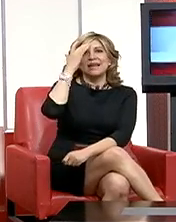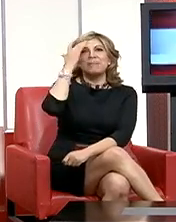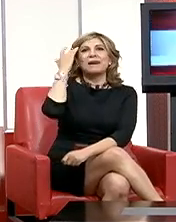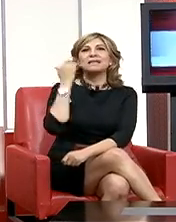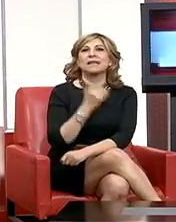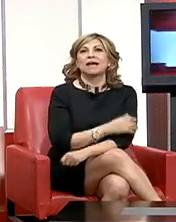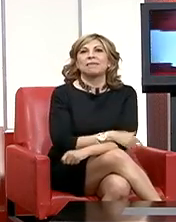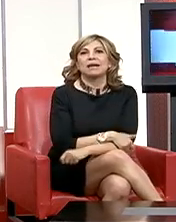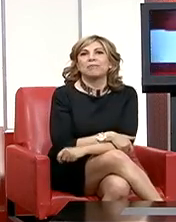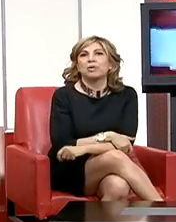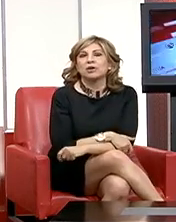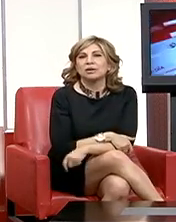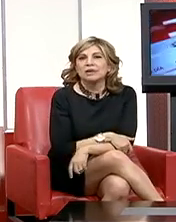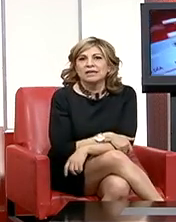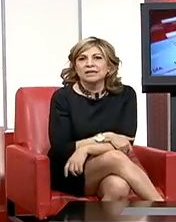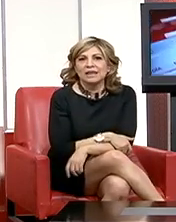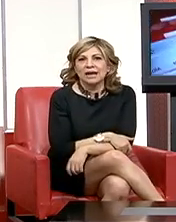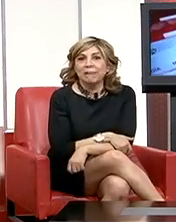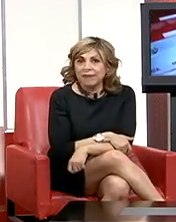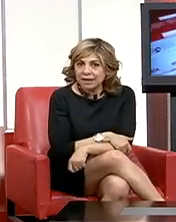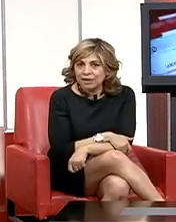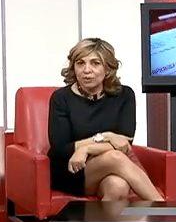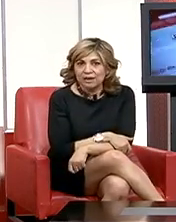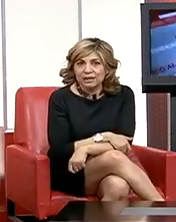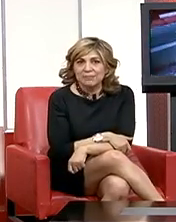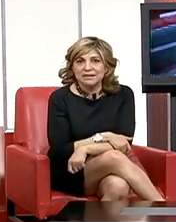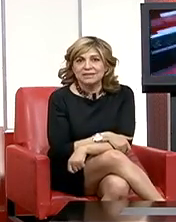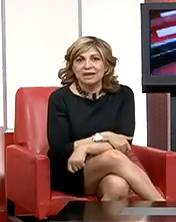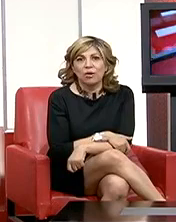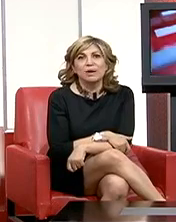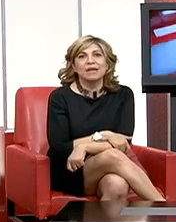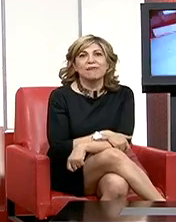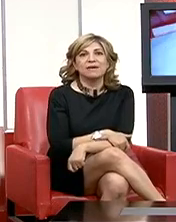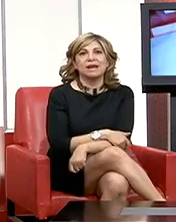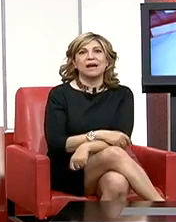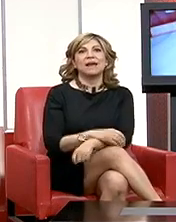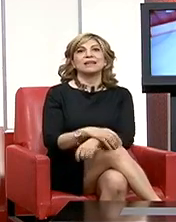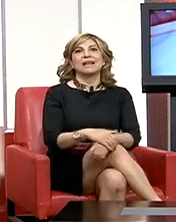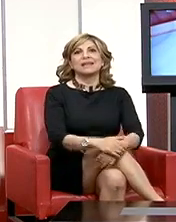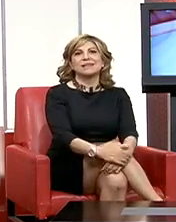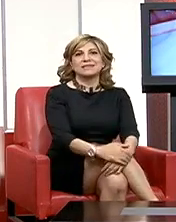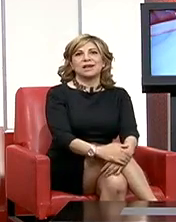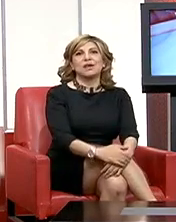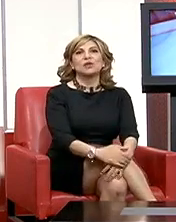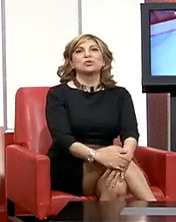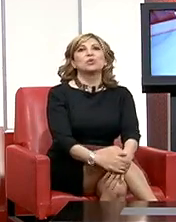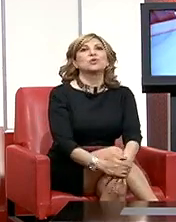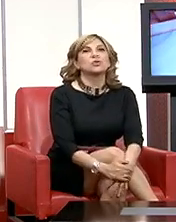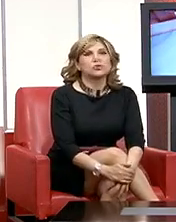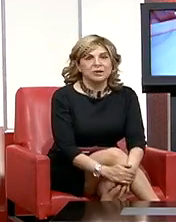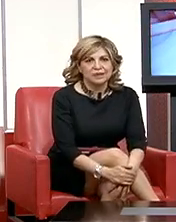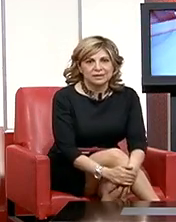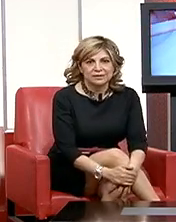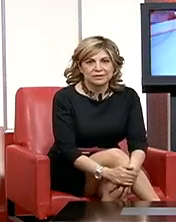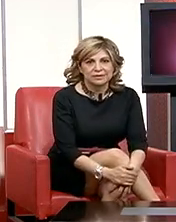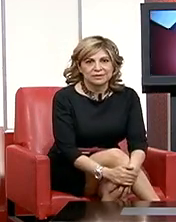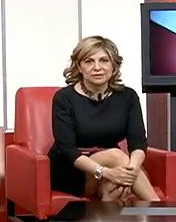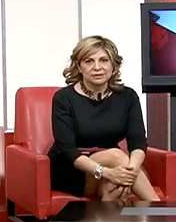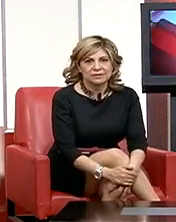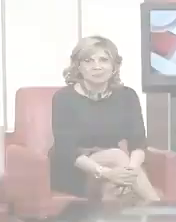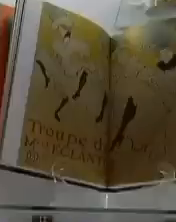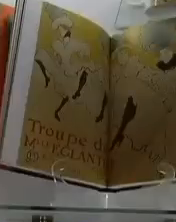del París de la Belle Époque llega a México a través de la obra gráfica del artista Toulouse-Lautrec